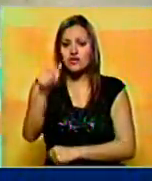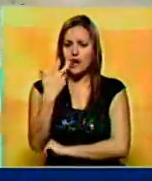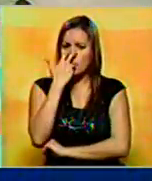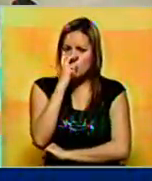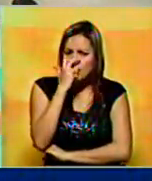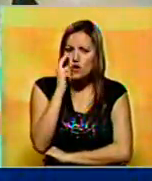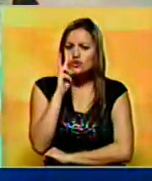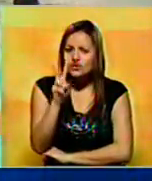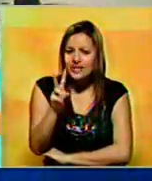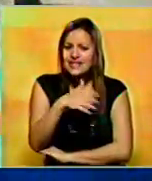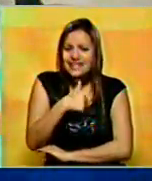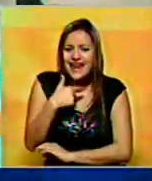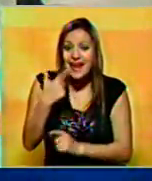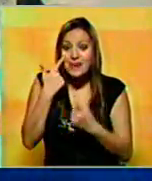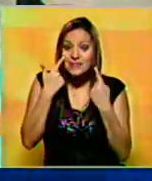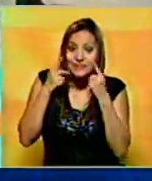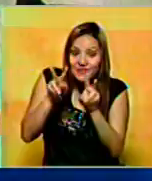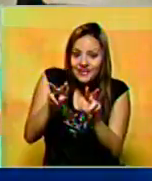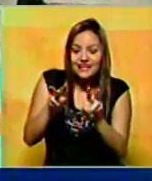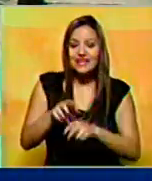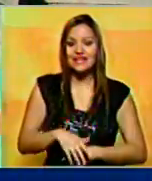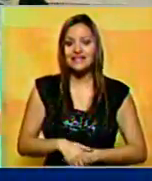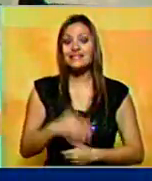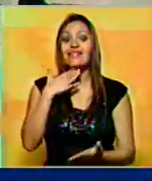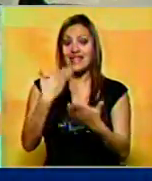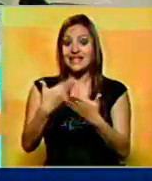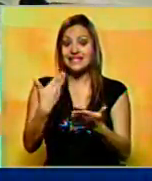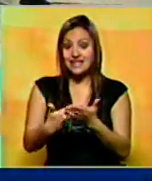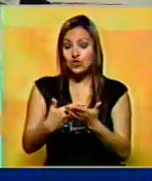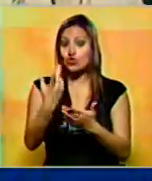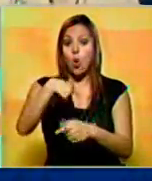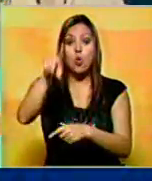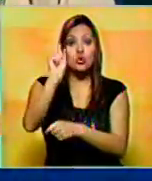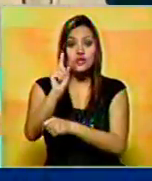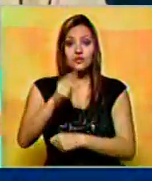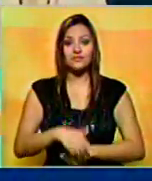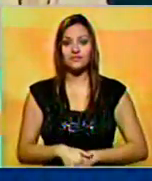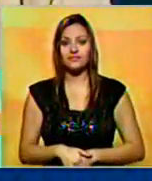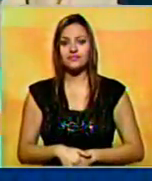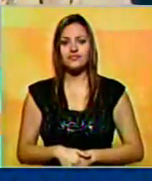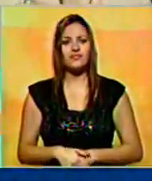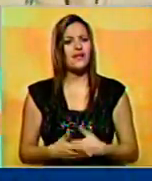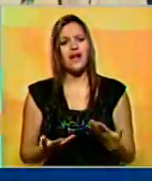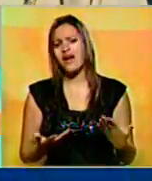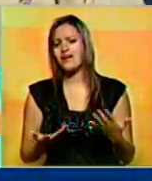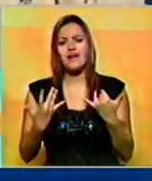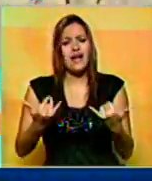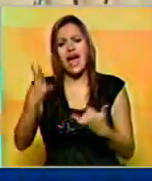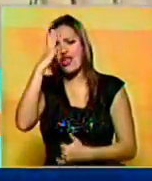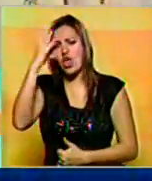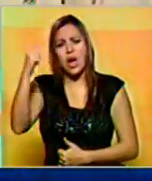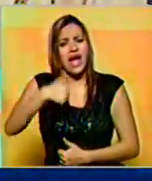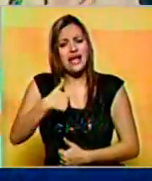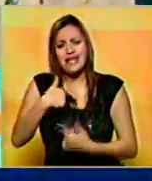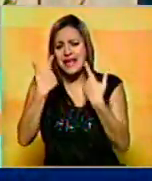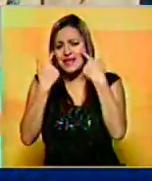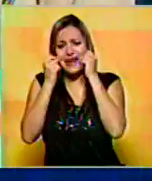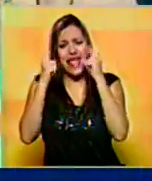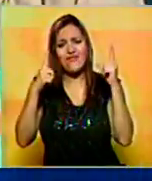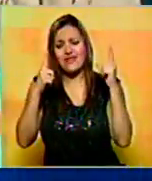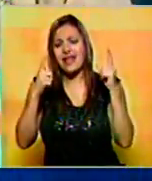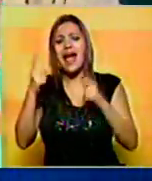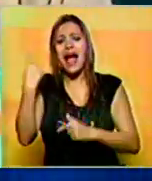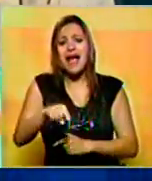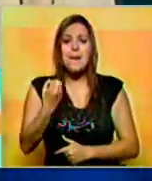se unen a la aventura en el puerto de Long Beach para apreciar un hecho único. Ay Dios, Jackie, era increíble ver las ballenas